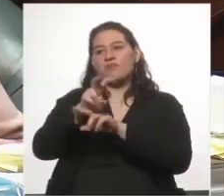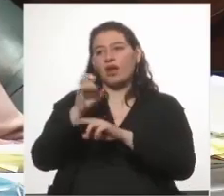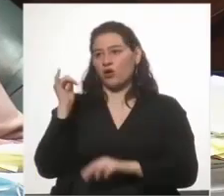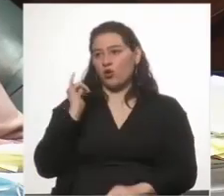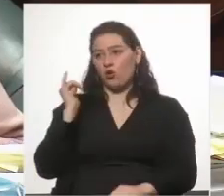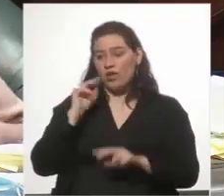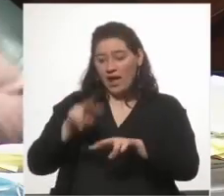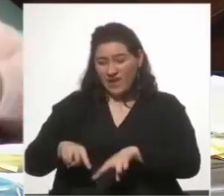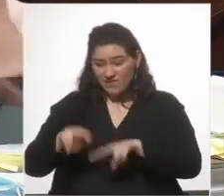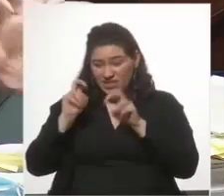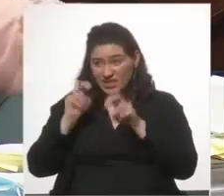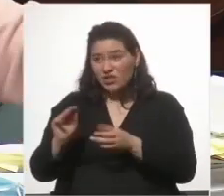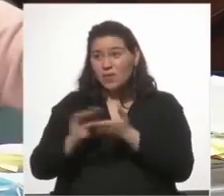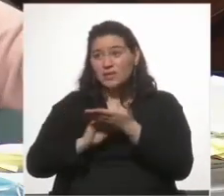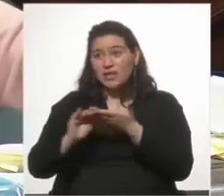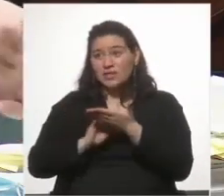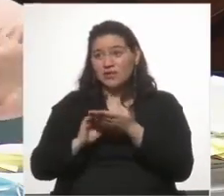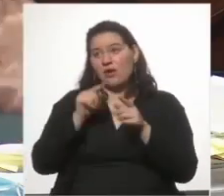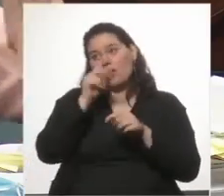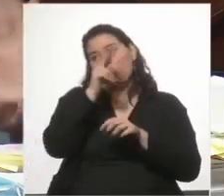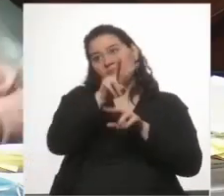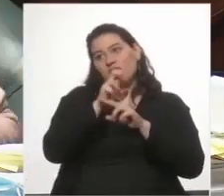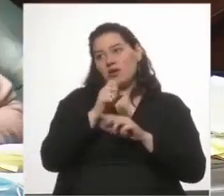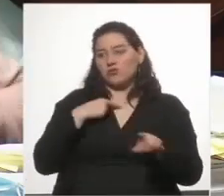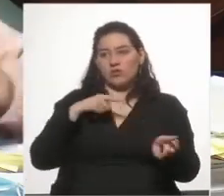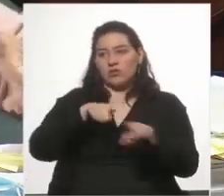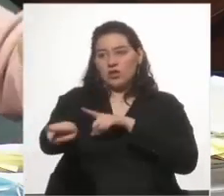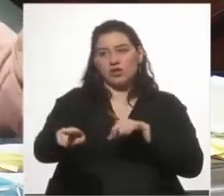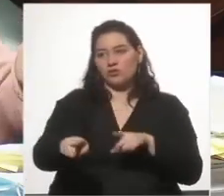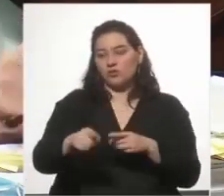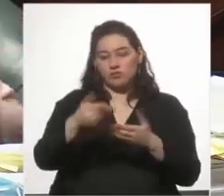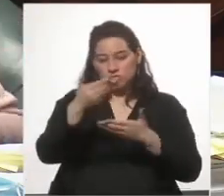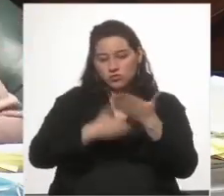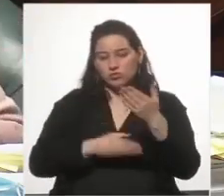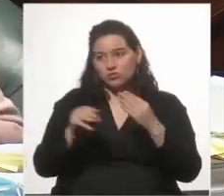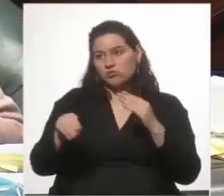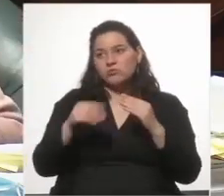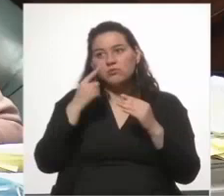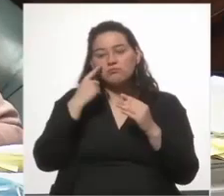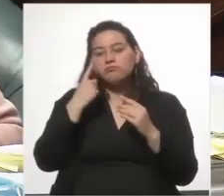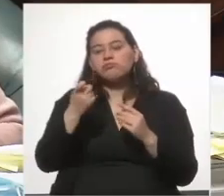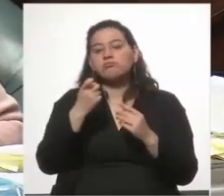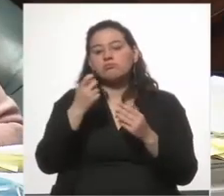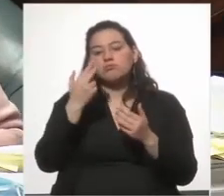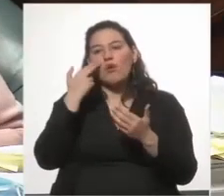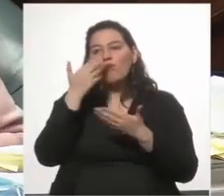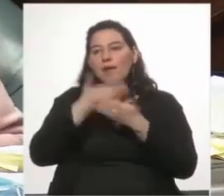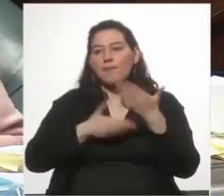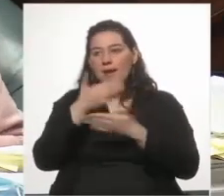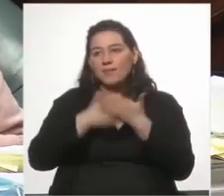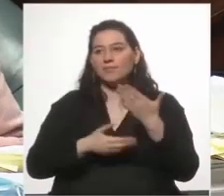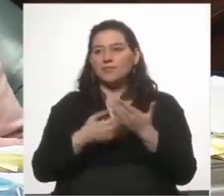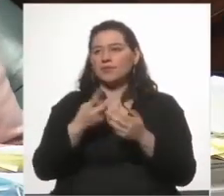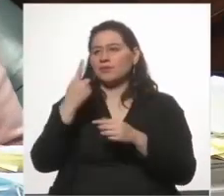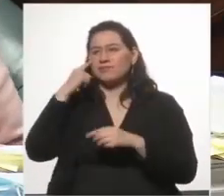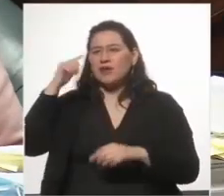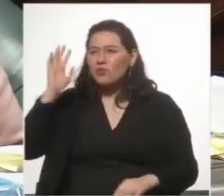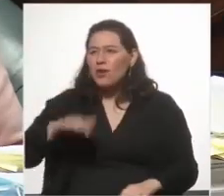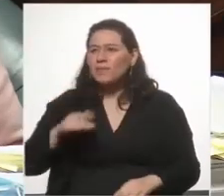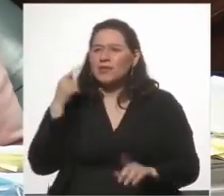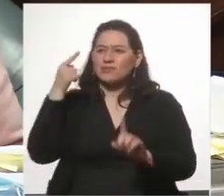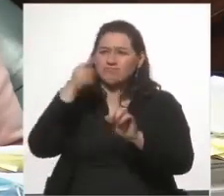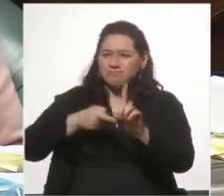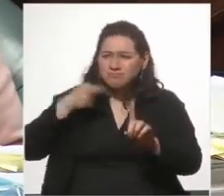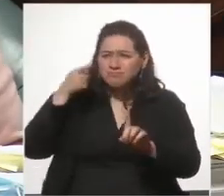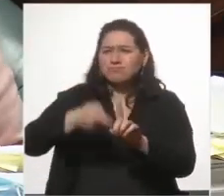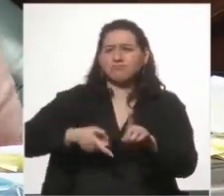hicieron una investigación administrativa a estos fiscales yo iría directamente al sumario porque ya están identificados. Prejuzgamiento, hostigamiento